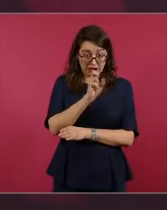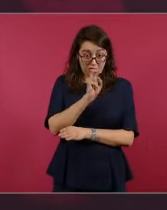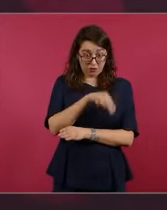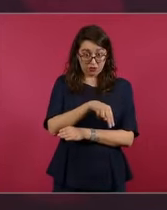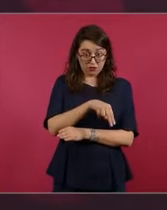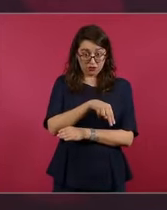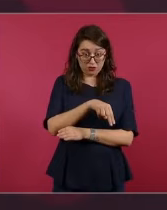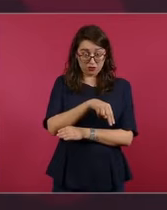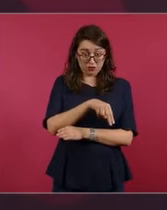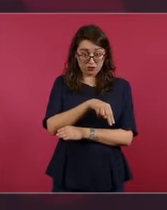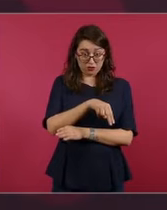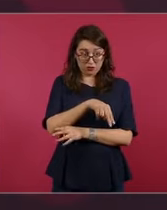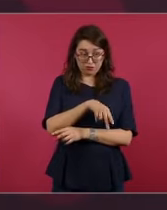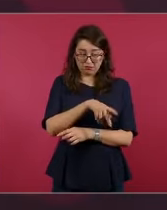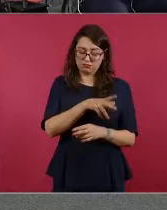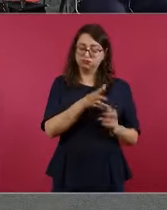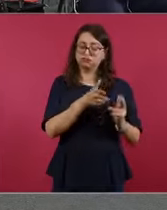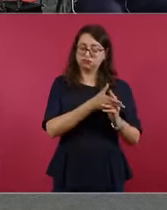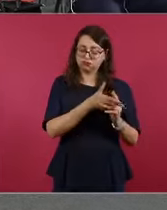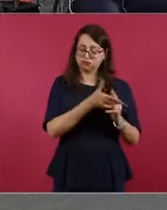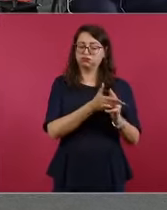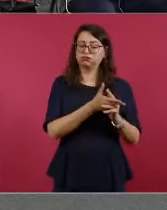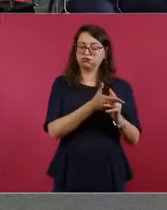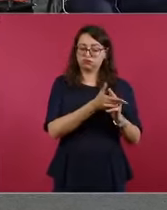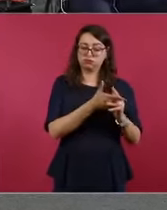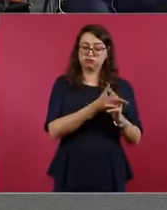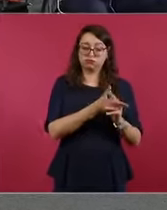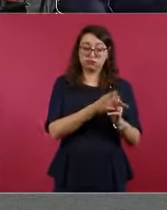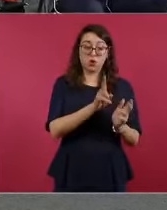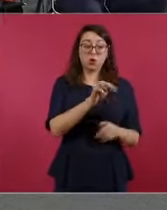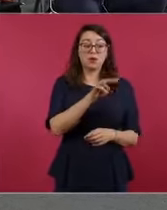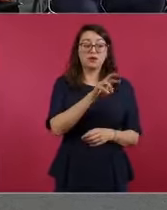cuando el universal se quedaba callado.